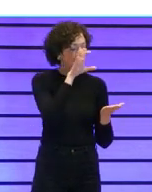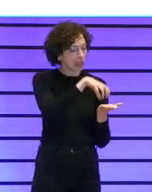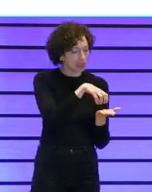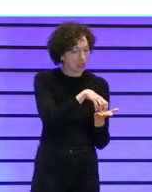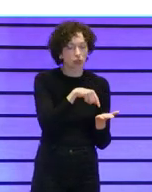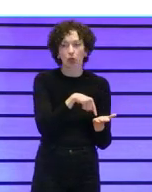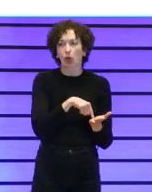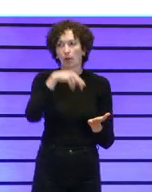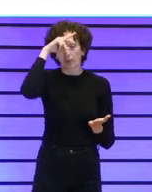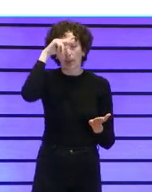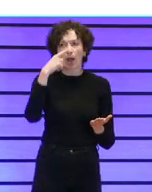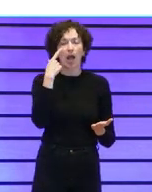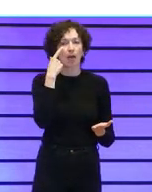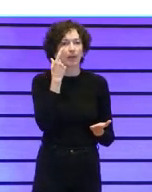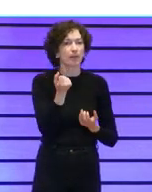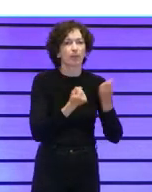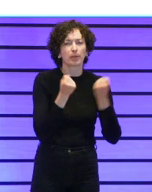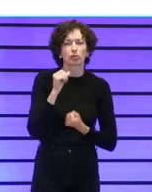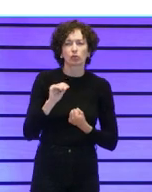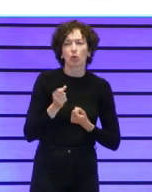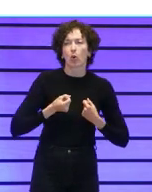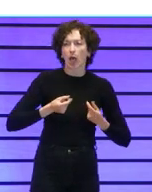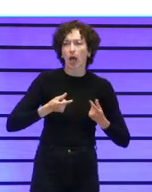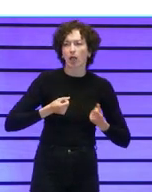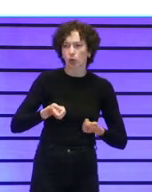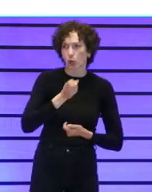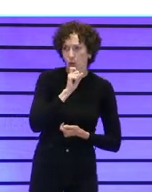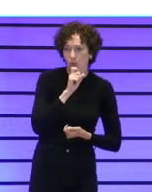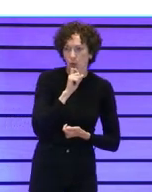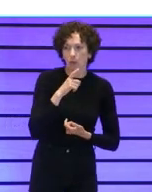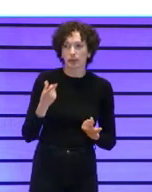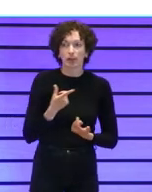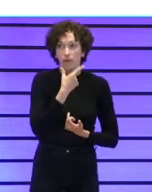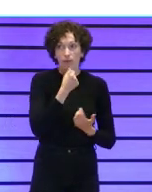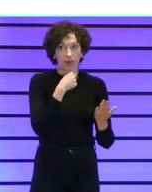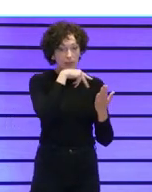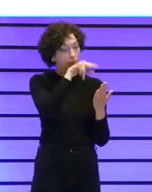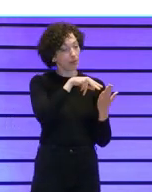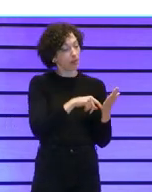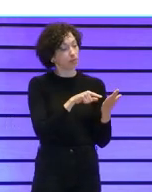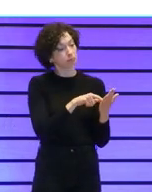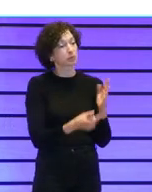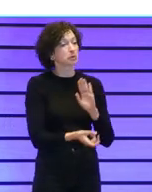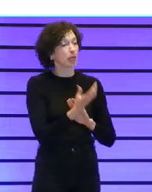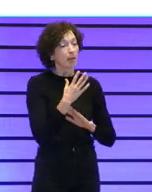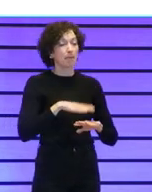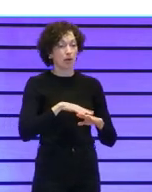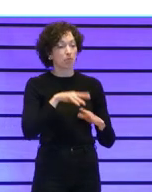preocupación por cómo están los costes de sus vehículos bueno pues es muy sencillo generar visualizaciones que lo permitan bueno